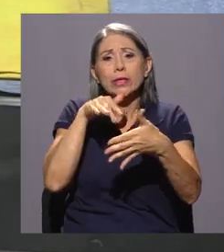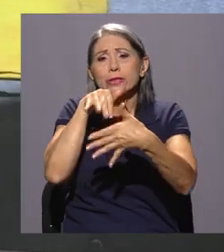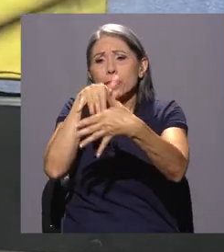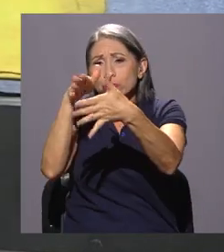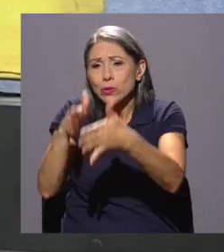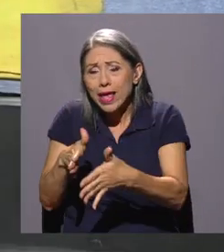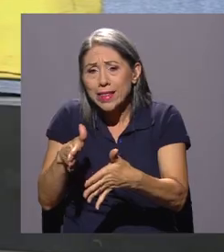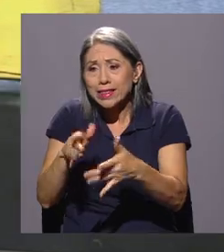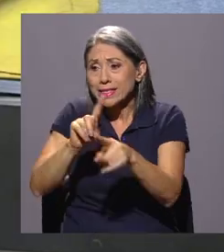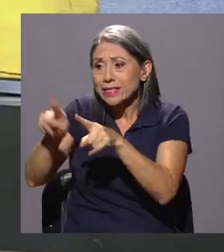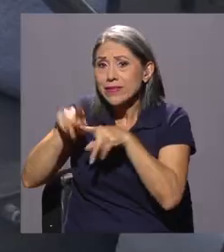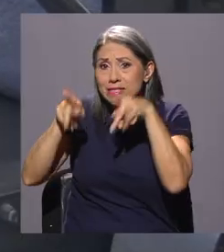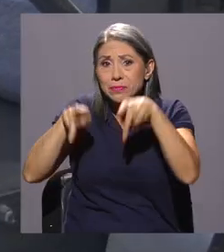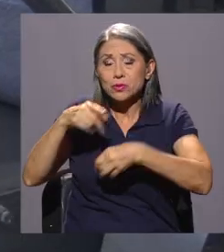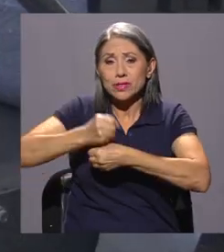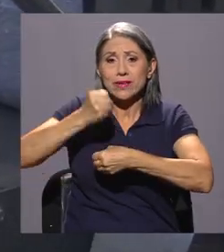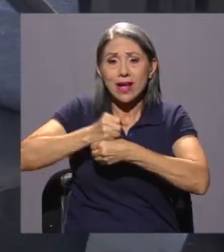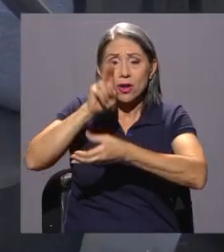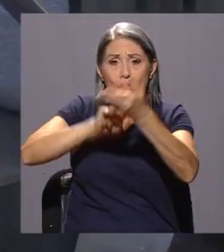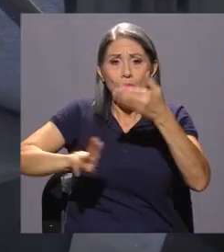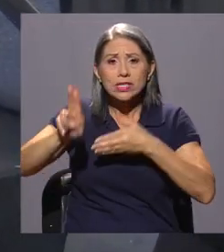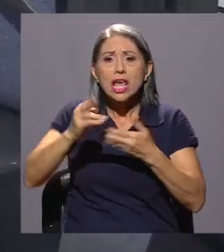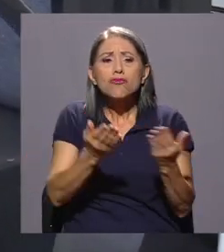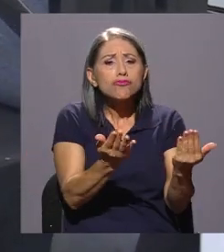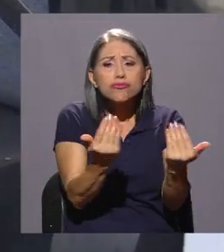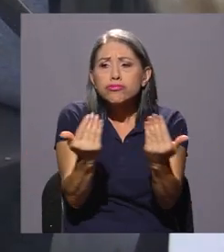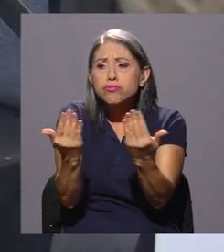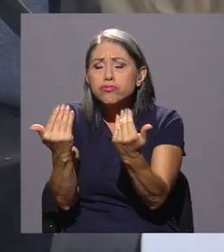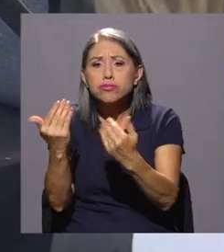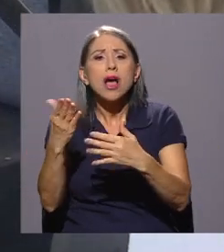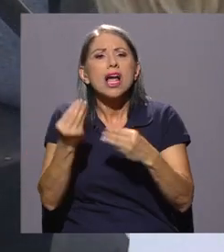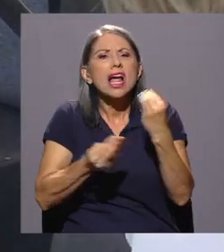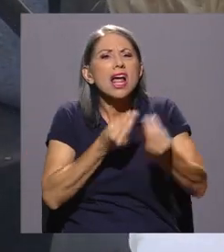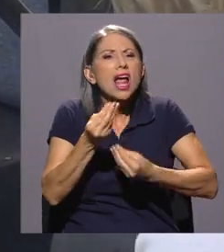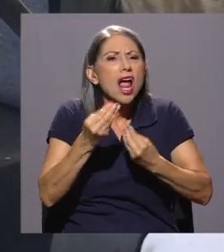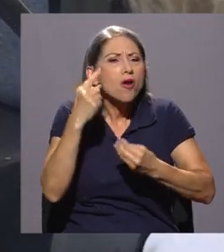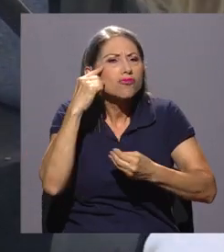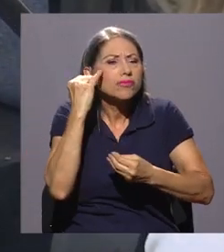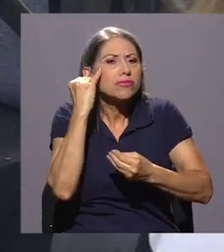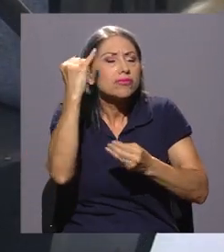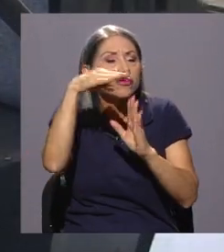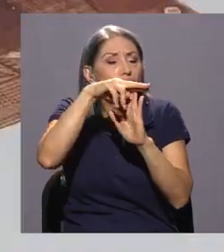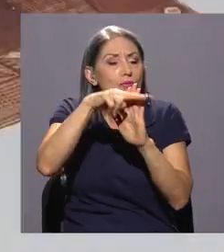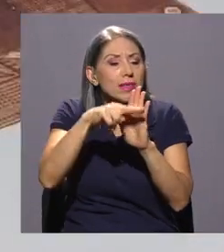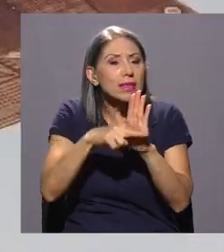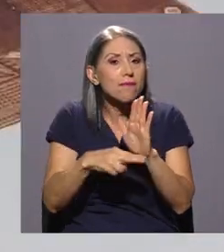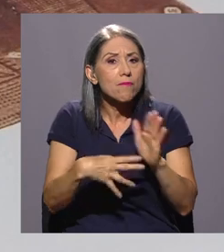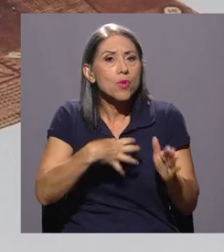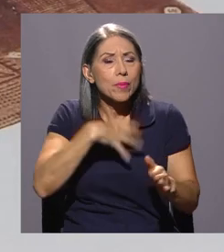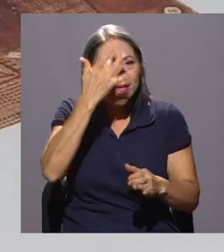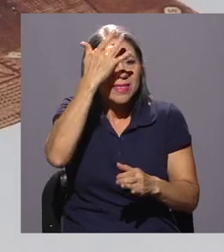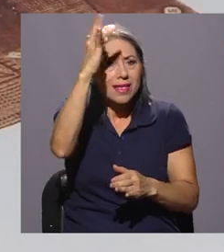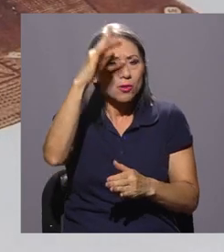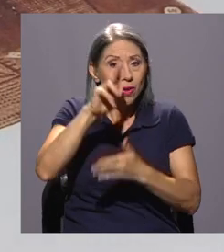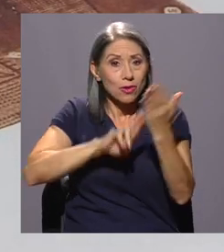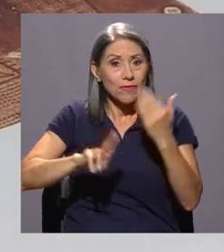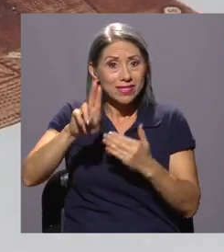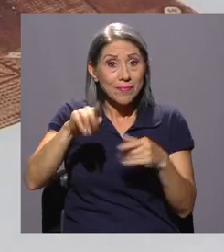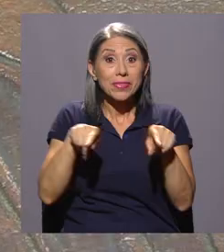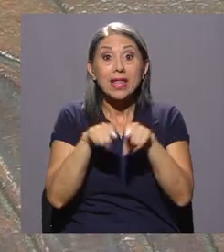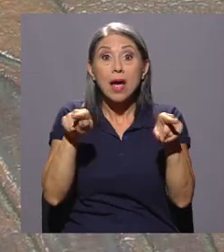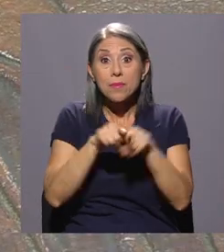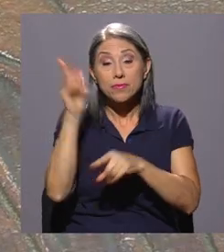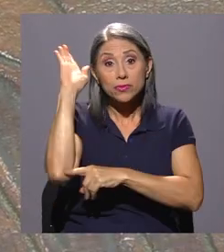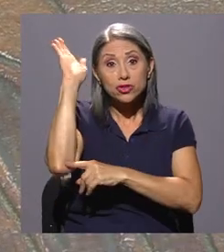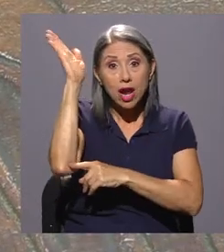administrativo de la universidad en torno a la generación de una normativa sobre propiedad intelectual institucional. Además, se les invitó a integrar